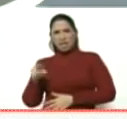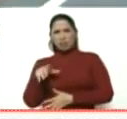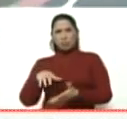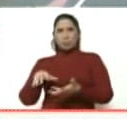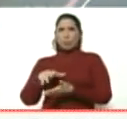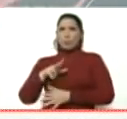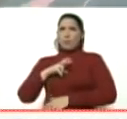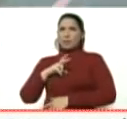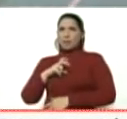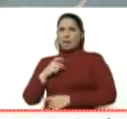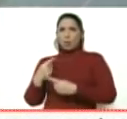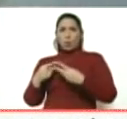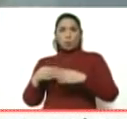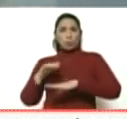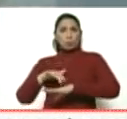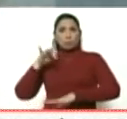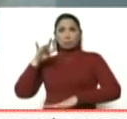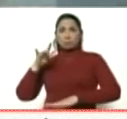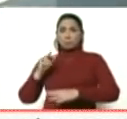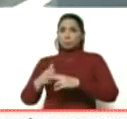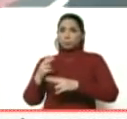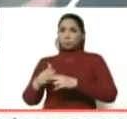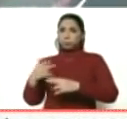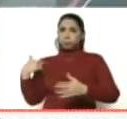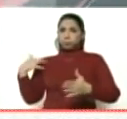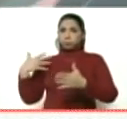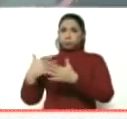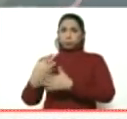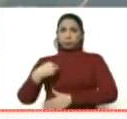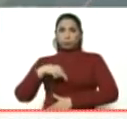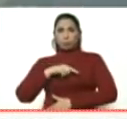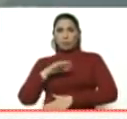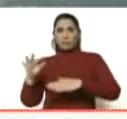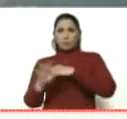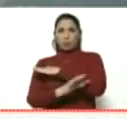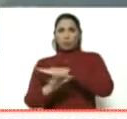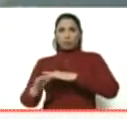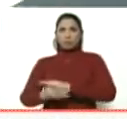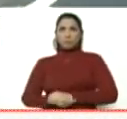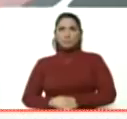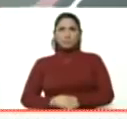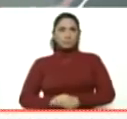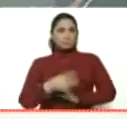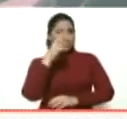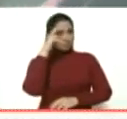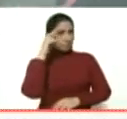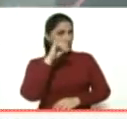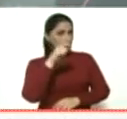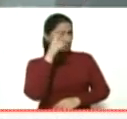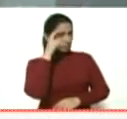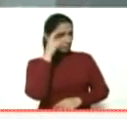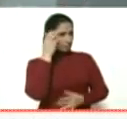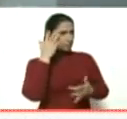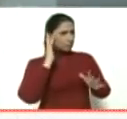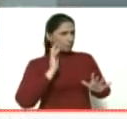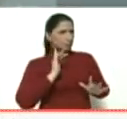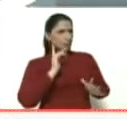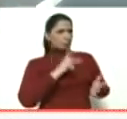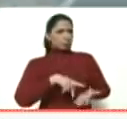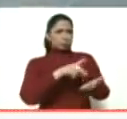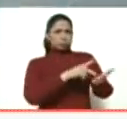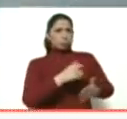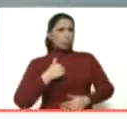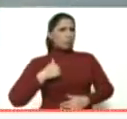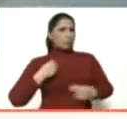incidentes y otros mucho más graves que se producen a lo largo de nuestra extensísima frontera. Canciller Arreaza, ¿está descartado que haya presencia de cualquier uniformado